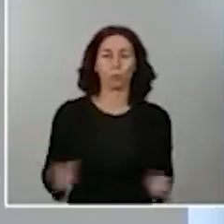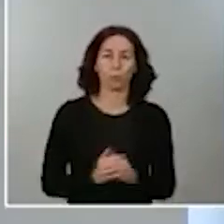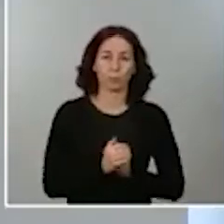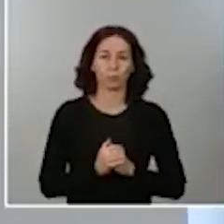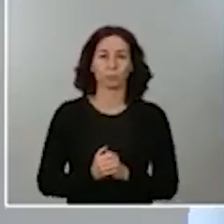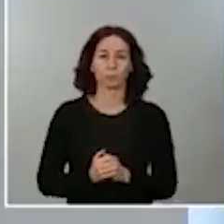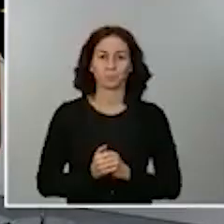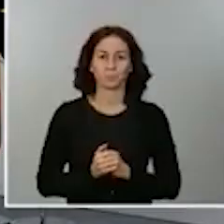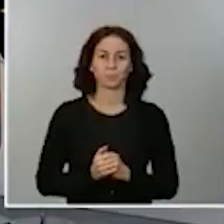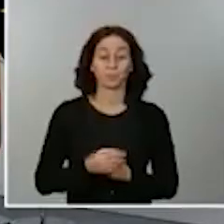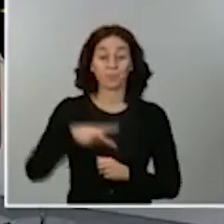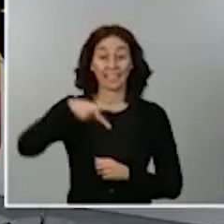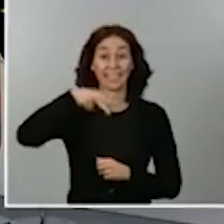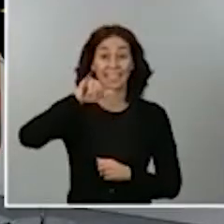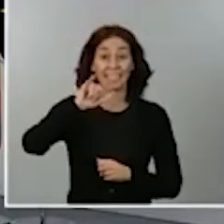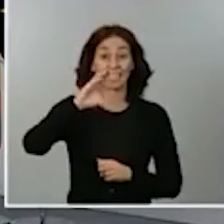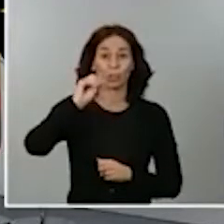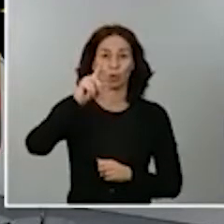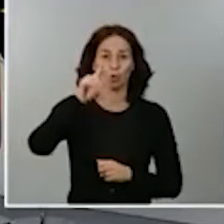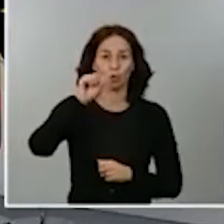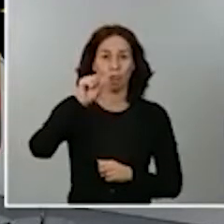Nicolás Tomás. Amiret.